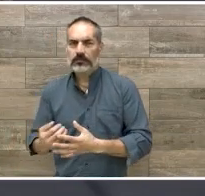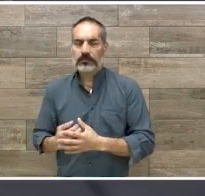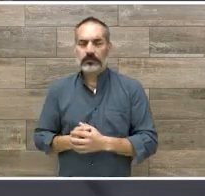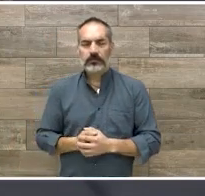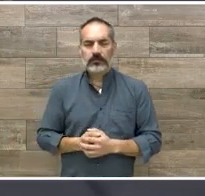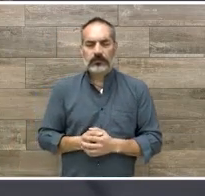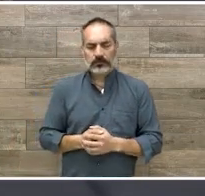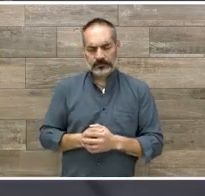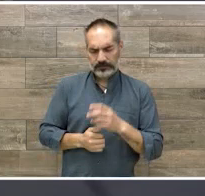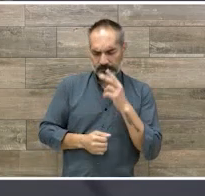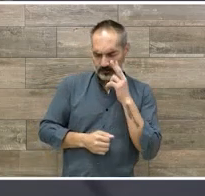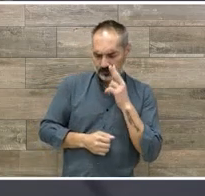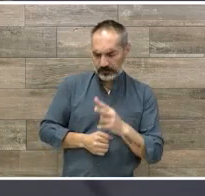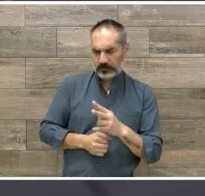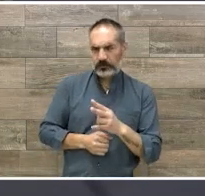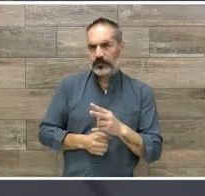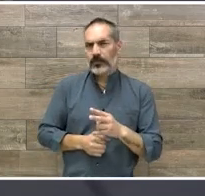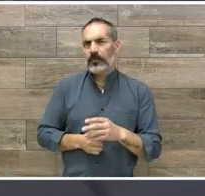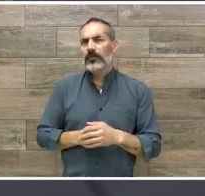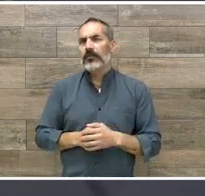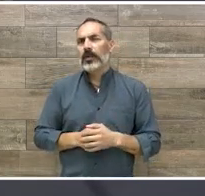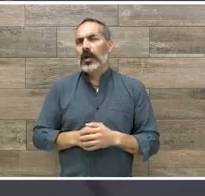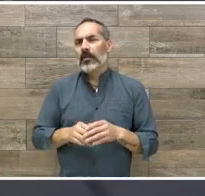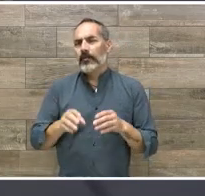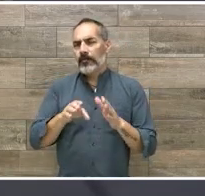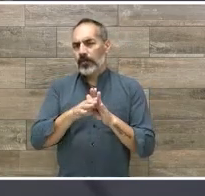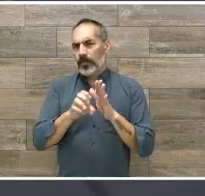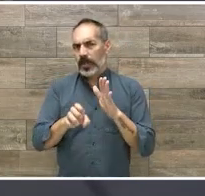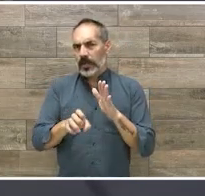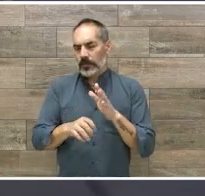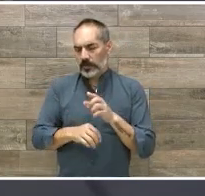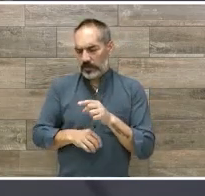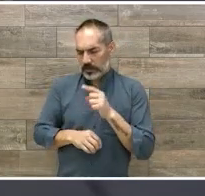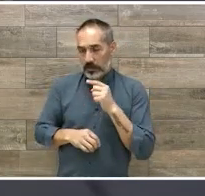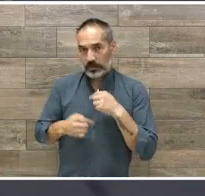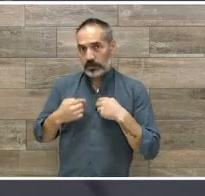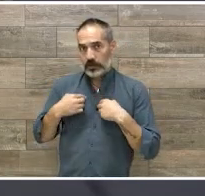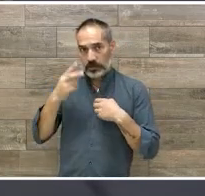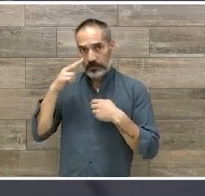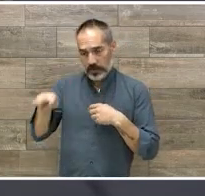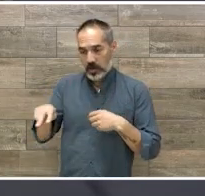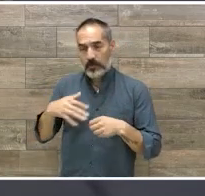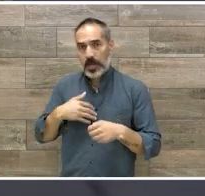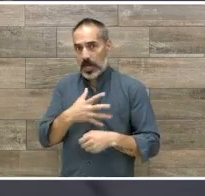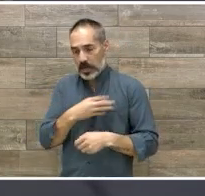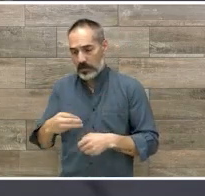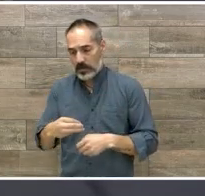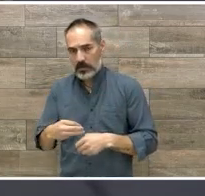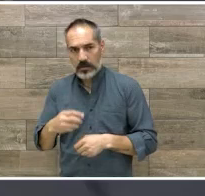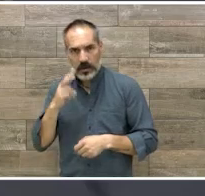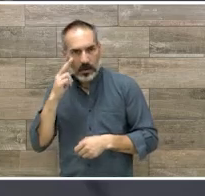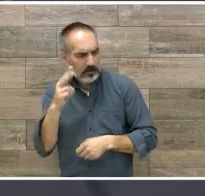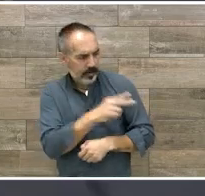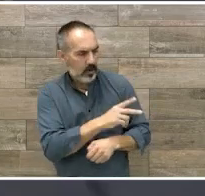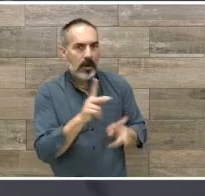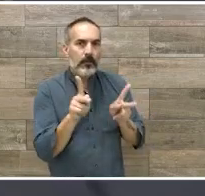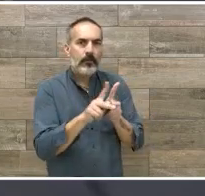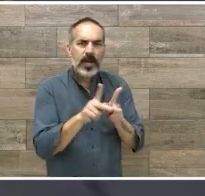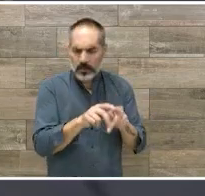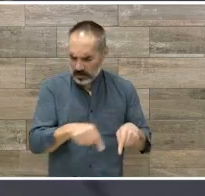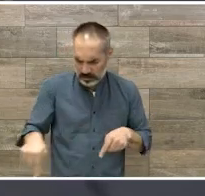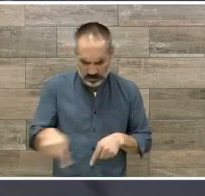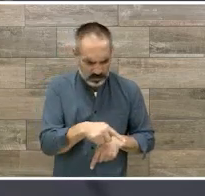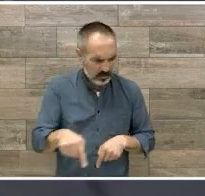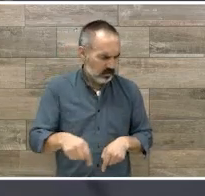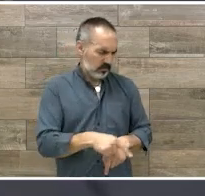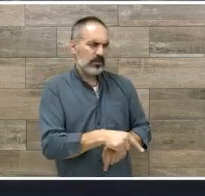este foco rojo es que tienden a comparar con algunos otros niños, ¿no? El primo, el otro hijo,